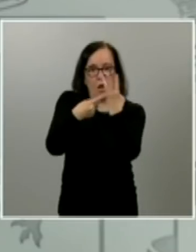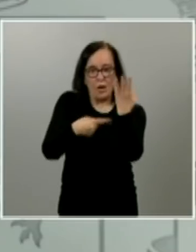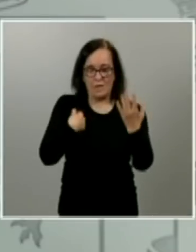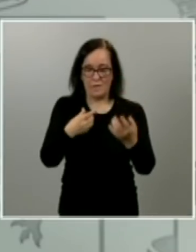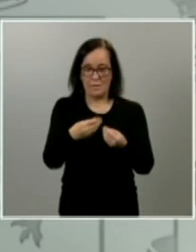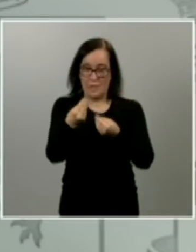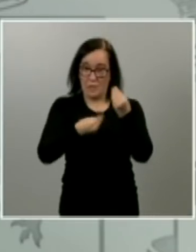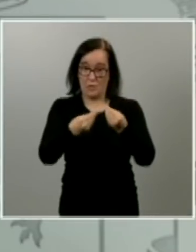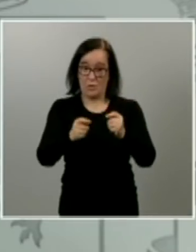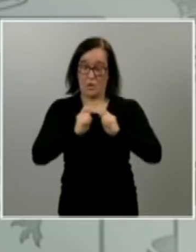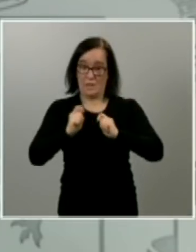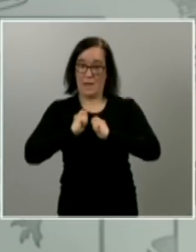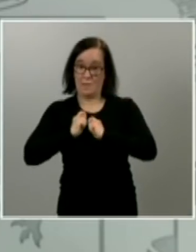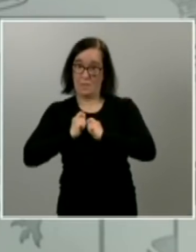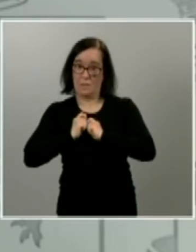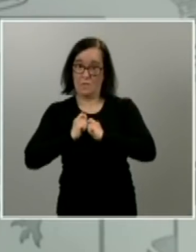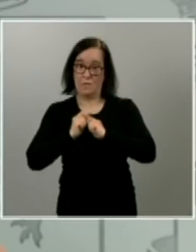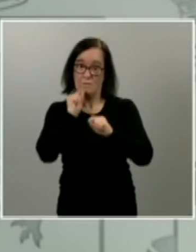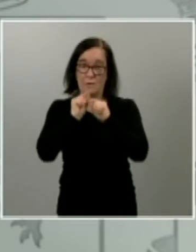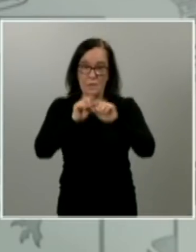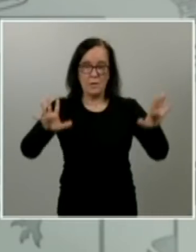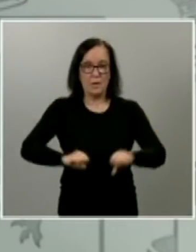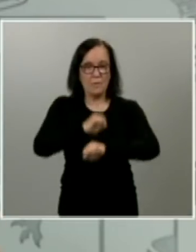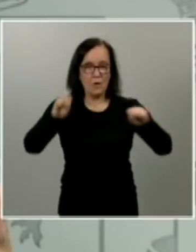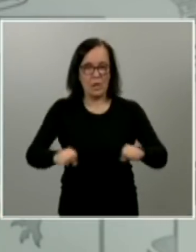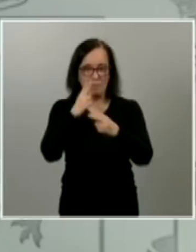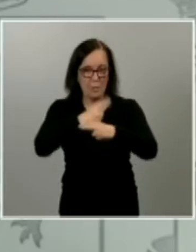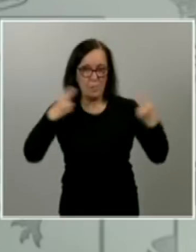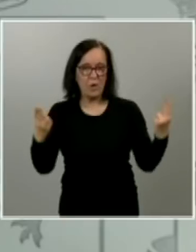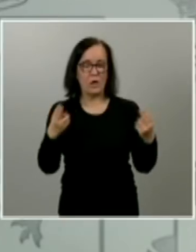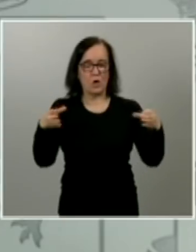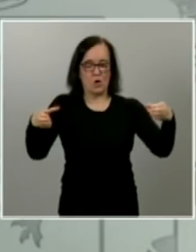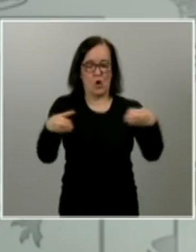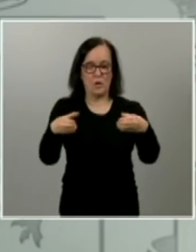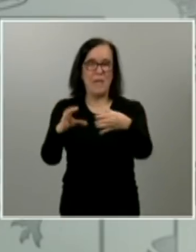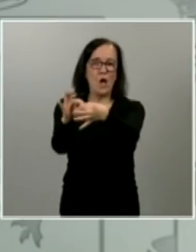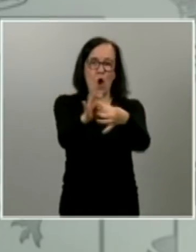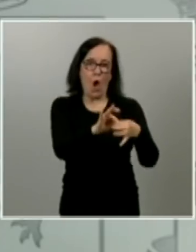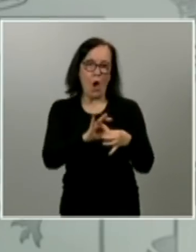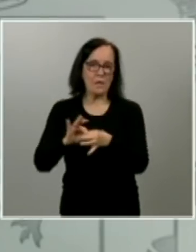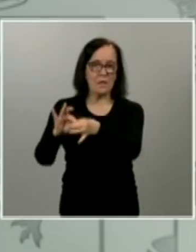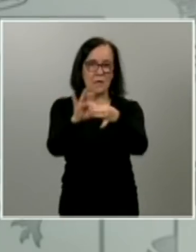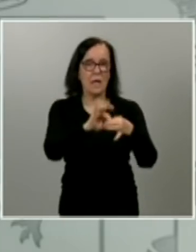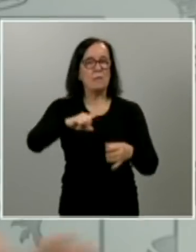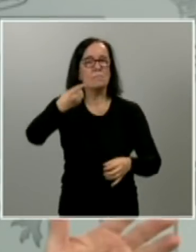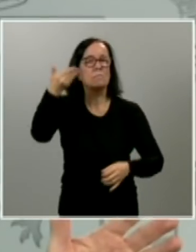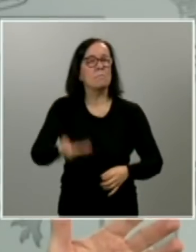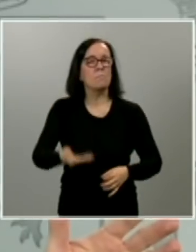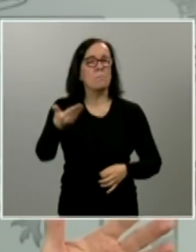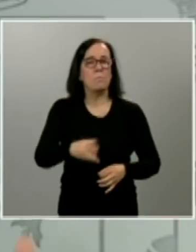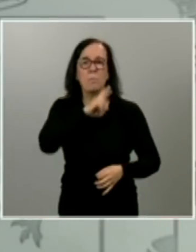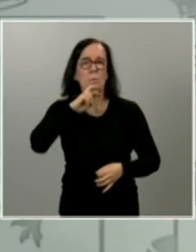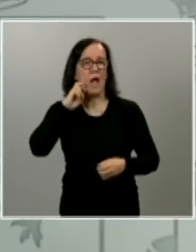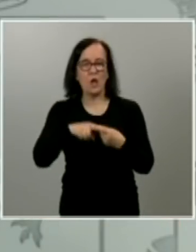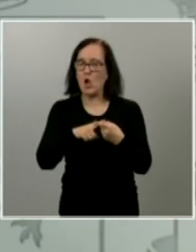esta pandemia de fortalecimiento de lo público de nuestra comunidad de la cohesión que es un principal valor sin duda alguna nada